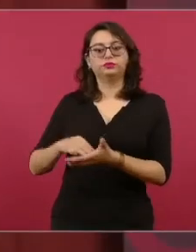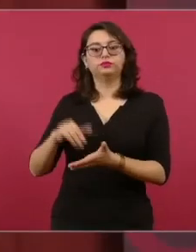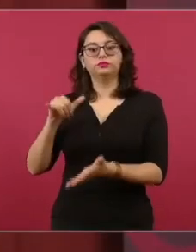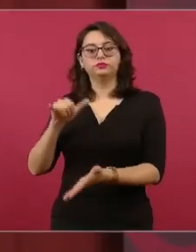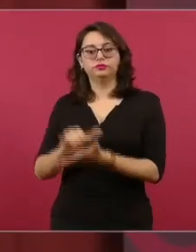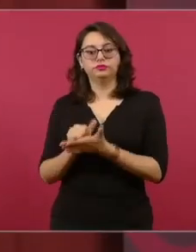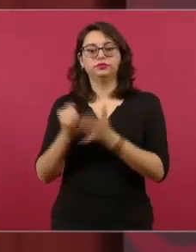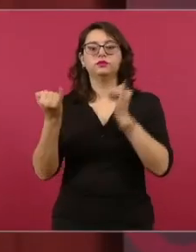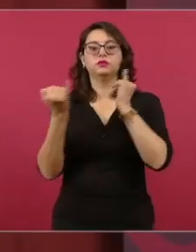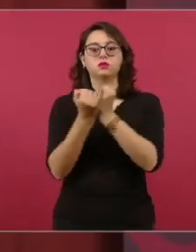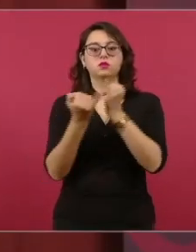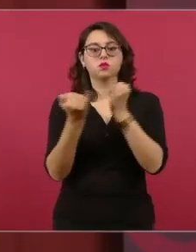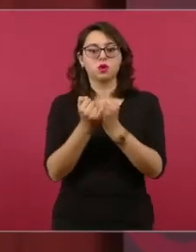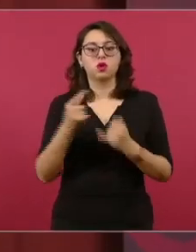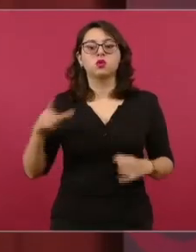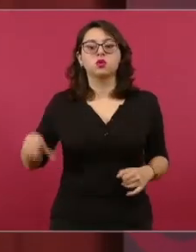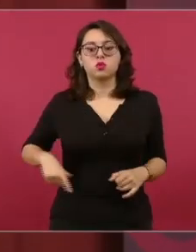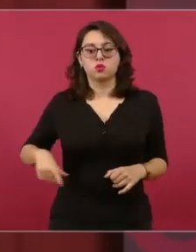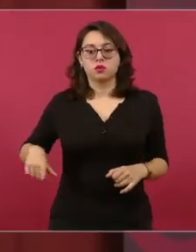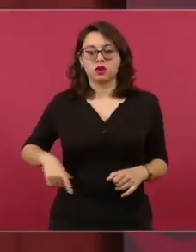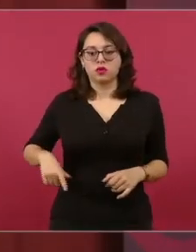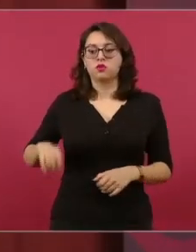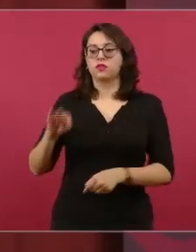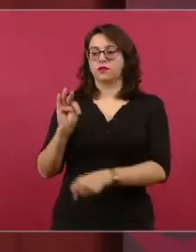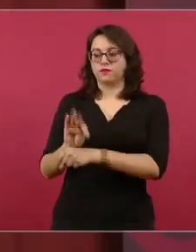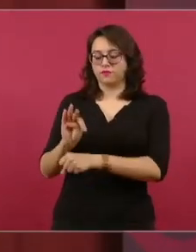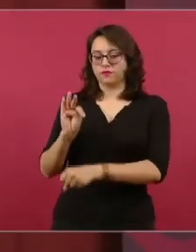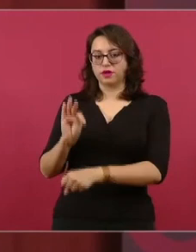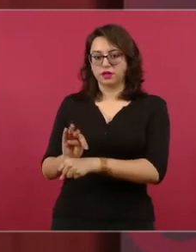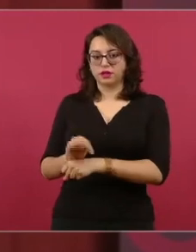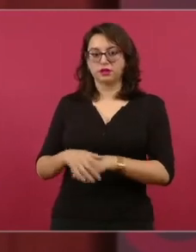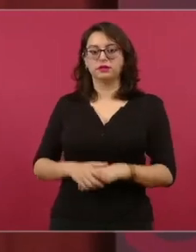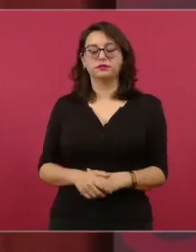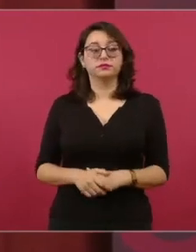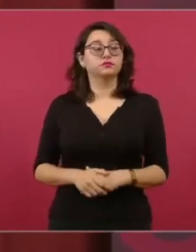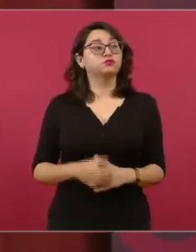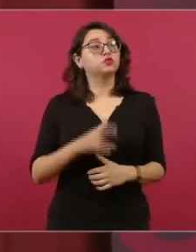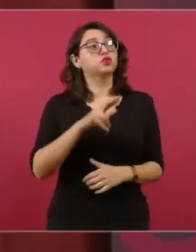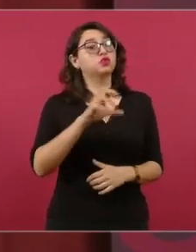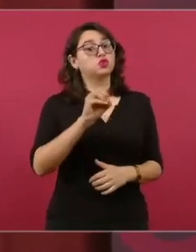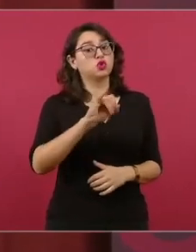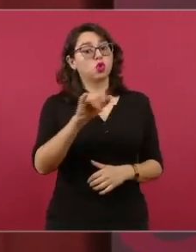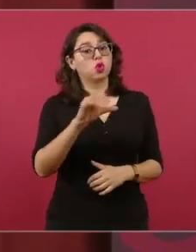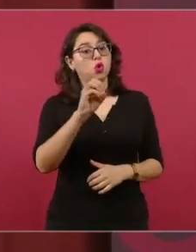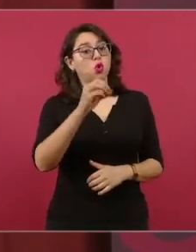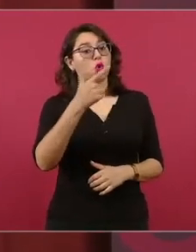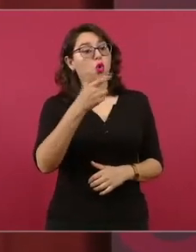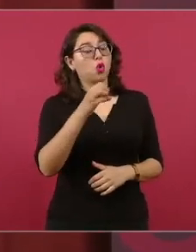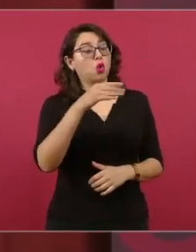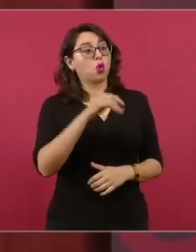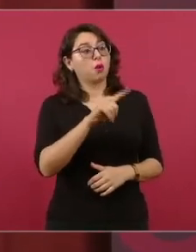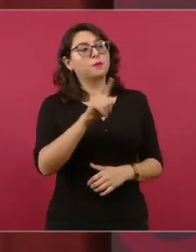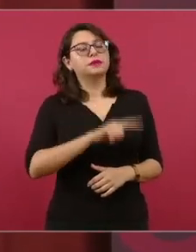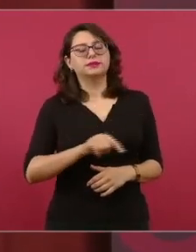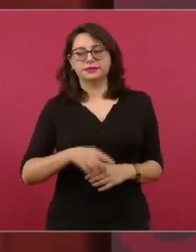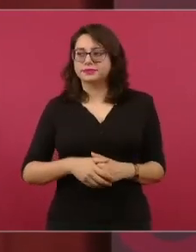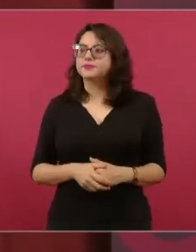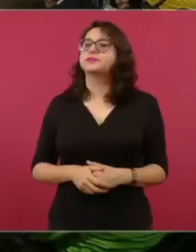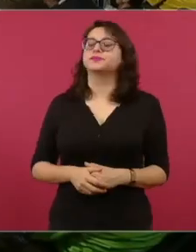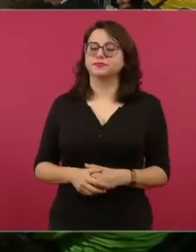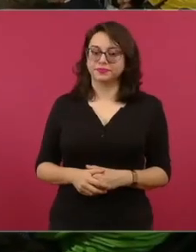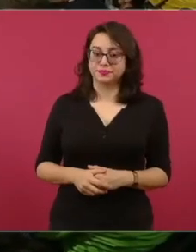Sí, eso después, Javier Rojo Gómez fue gobernador del